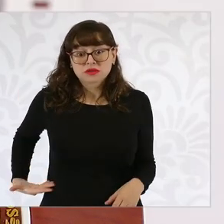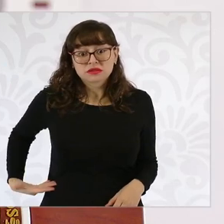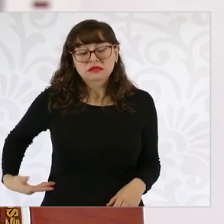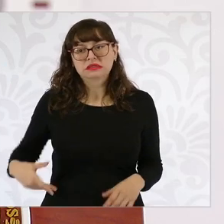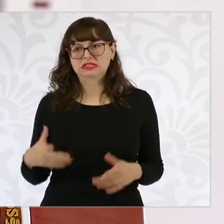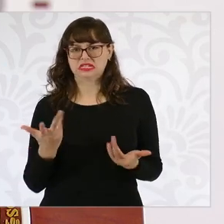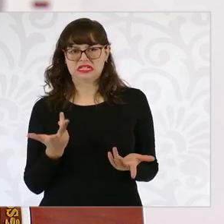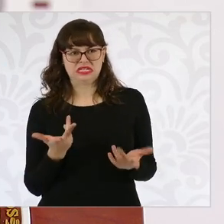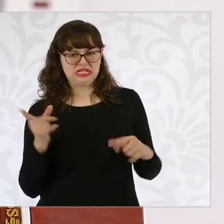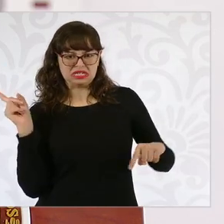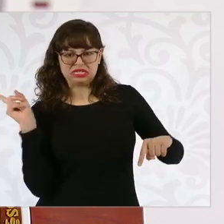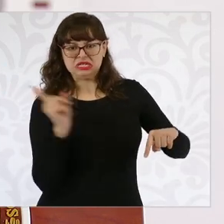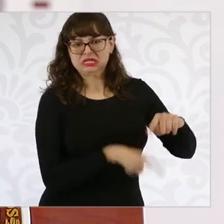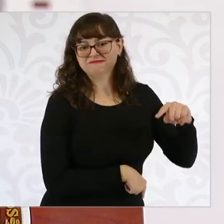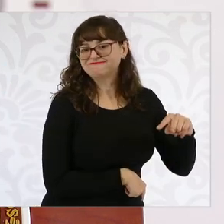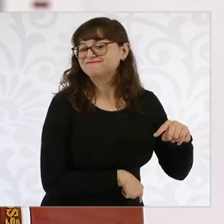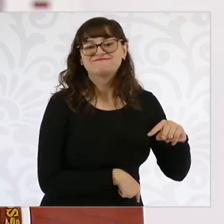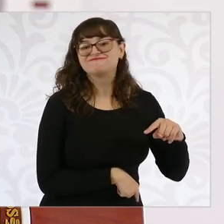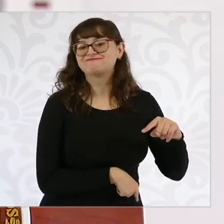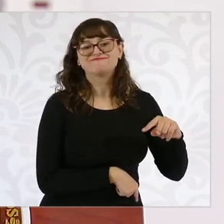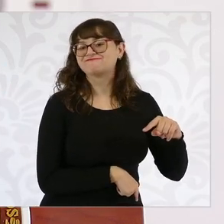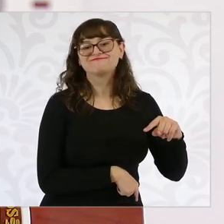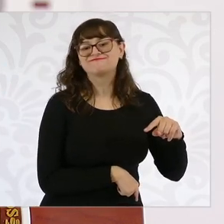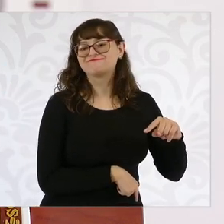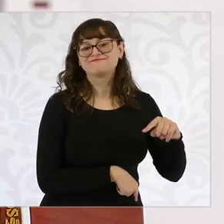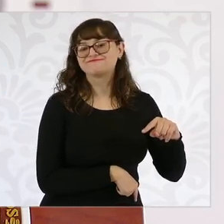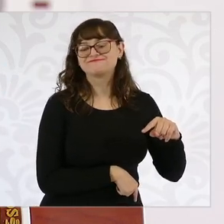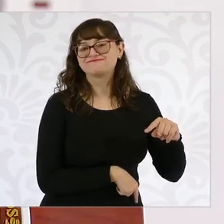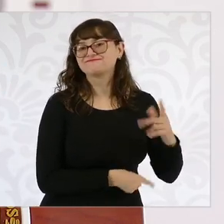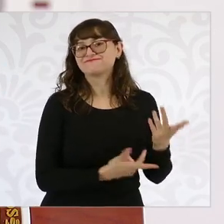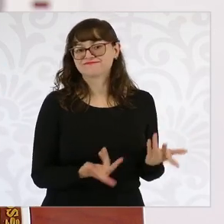cuarto constitucional, los convierten en derechos.